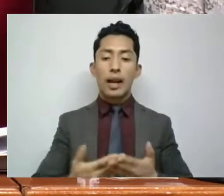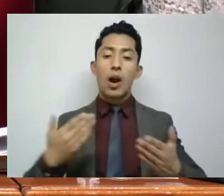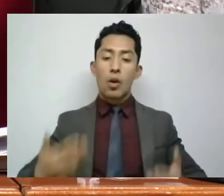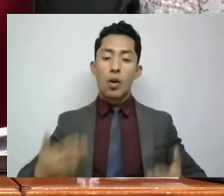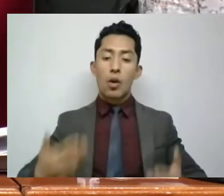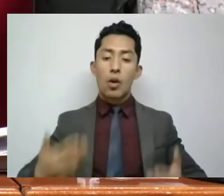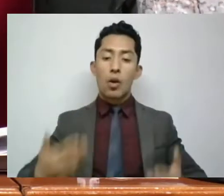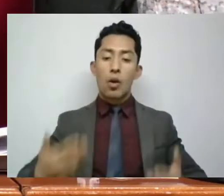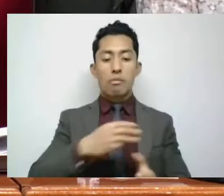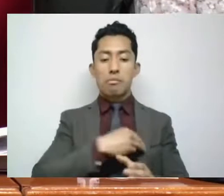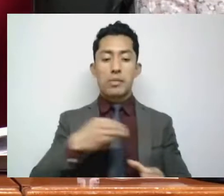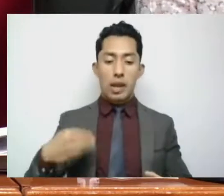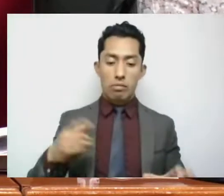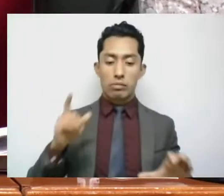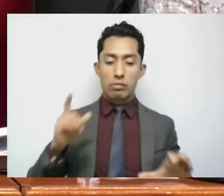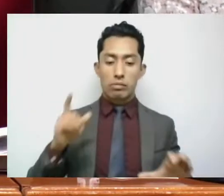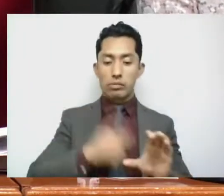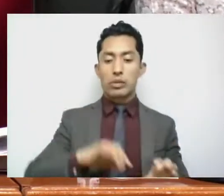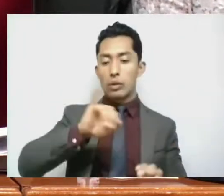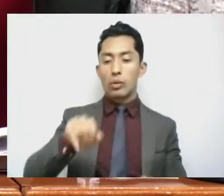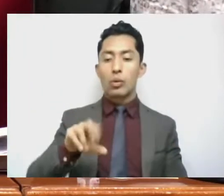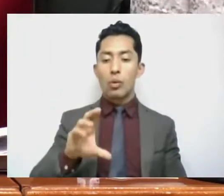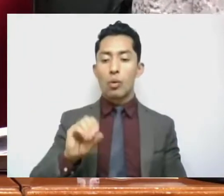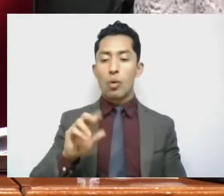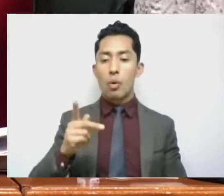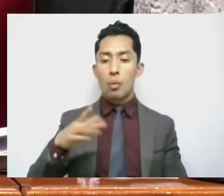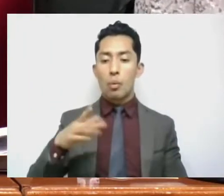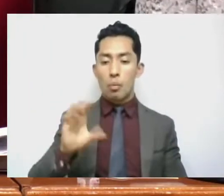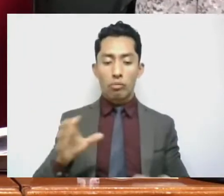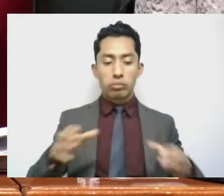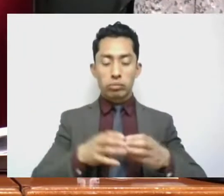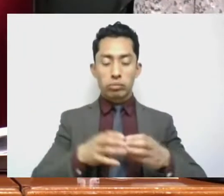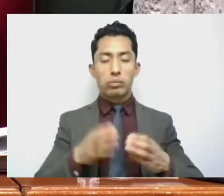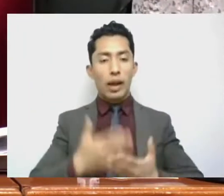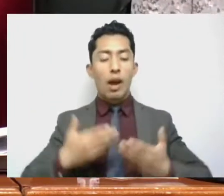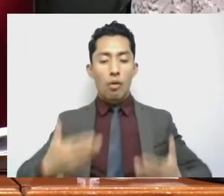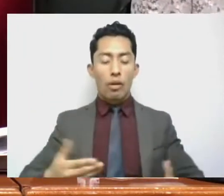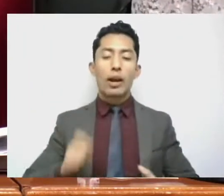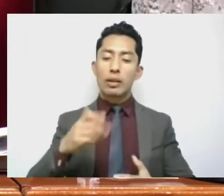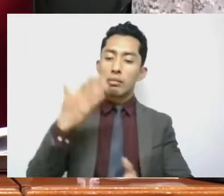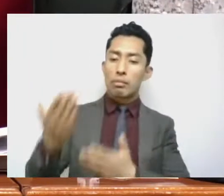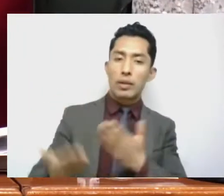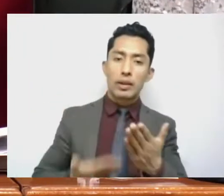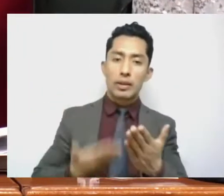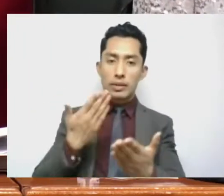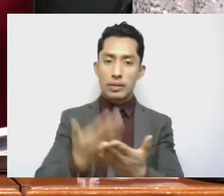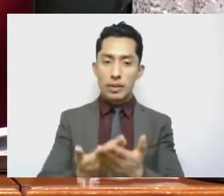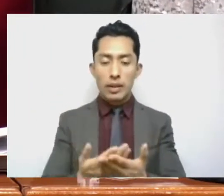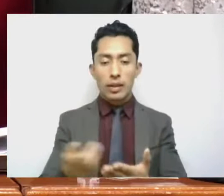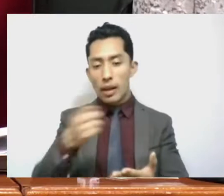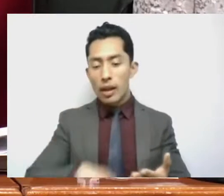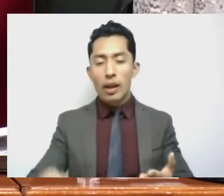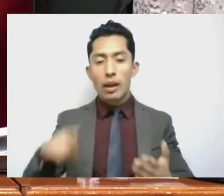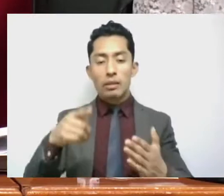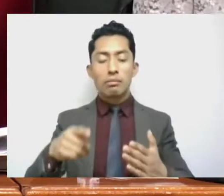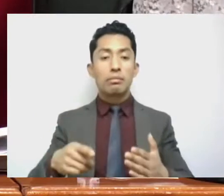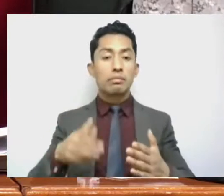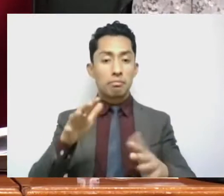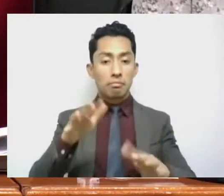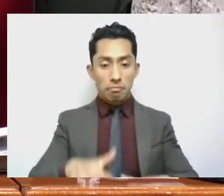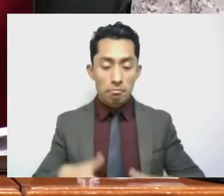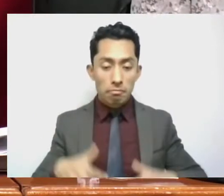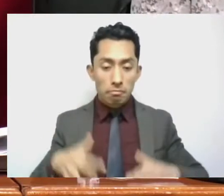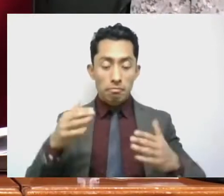la Junta de Coordinación Política, nos permitimos someter a la aprobación de la 61